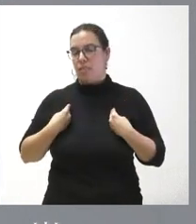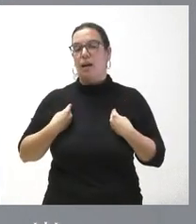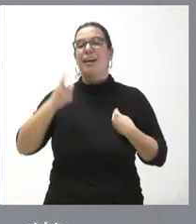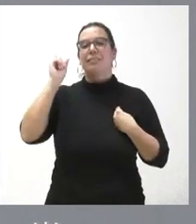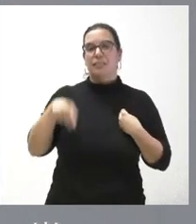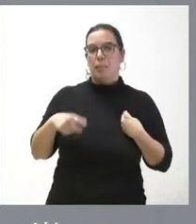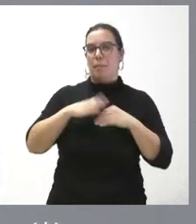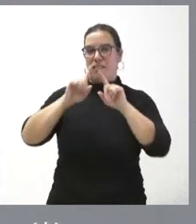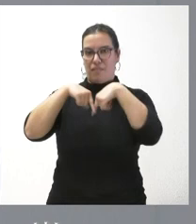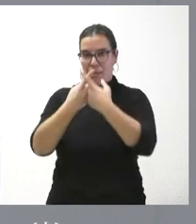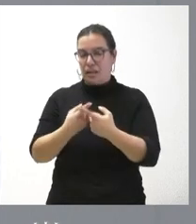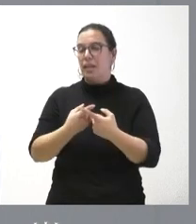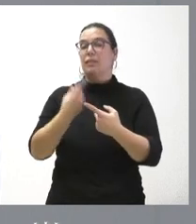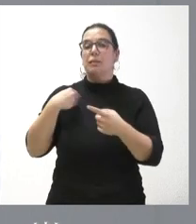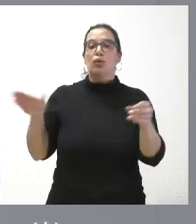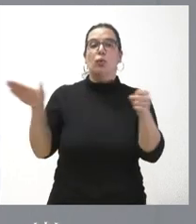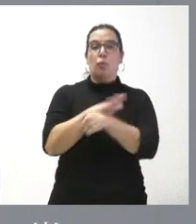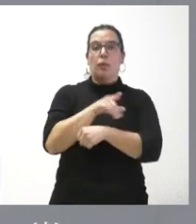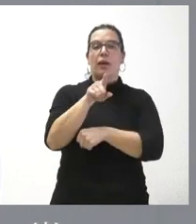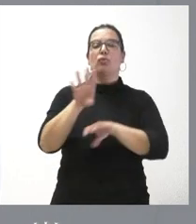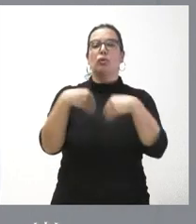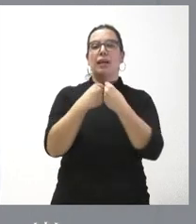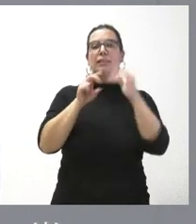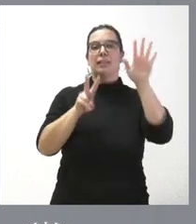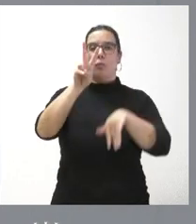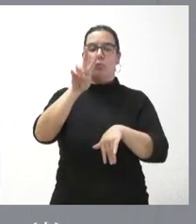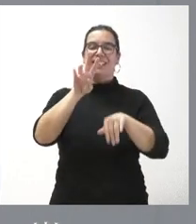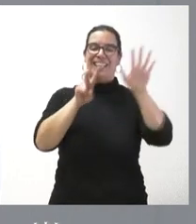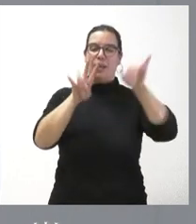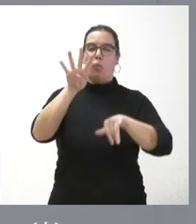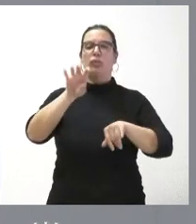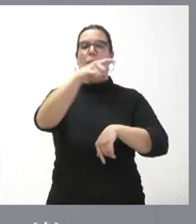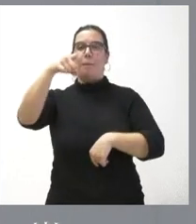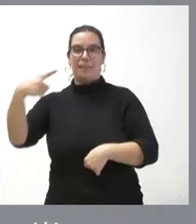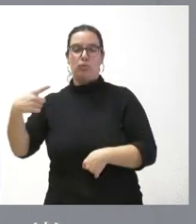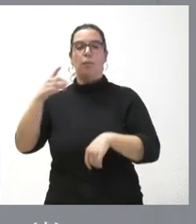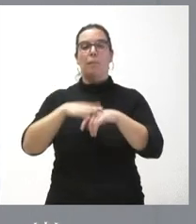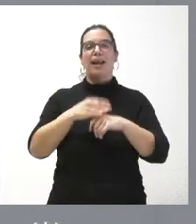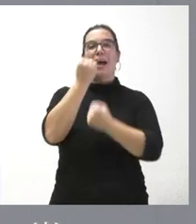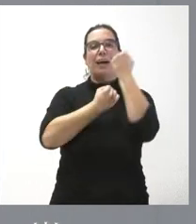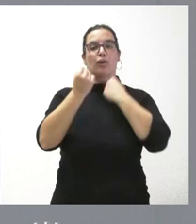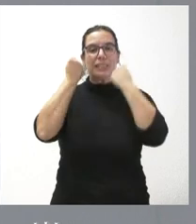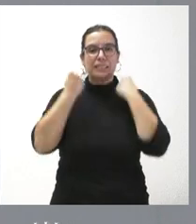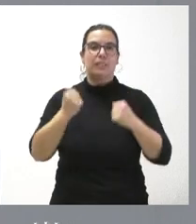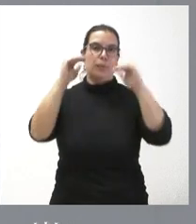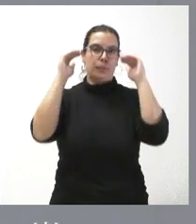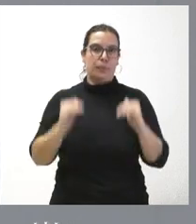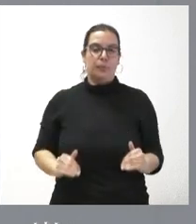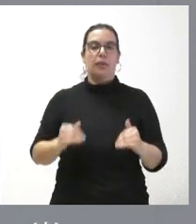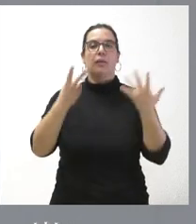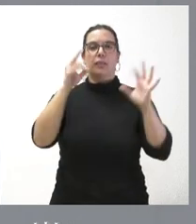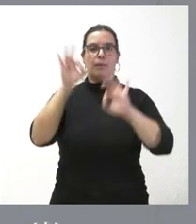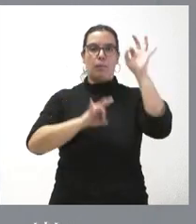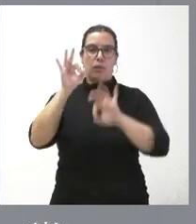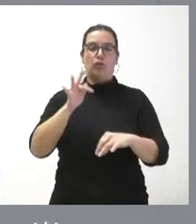unifamiliares, y se financian, en este caso, un total de 64 viviendas para una reducción del consumo de energía primaria no renovable de al menos 70% y la